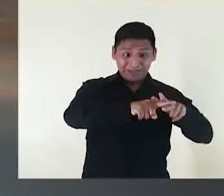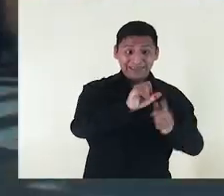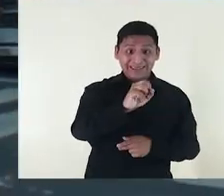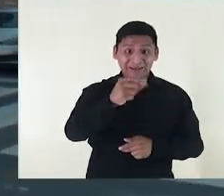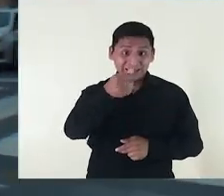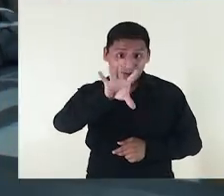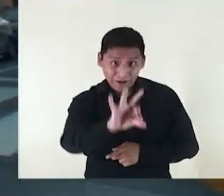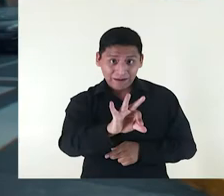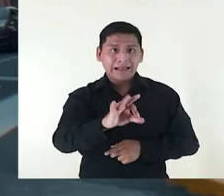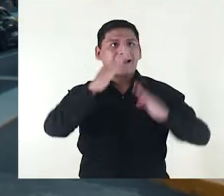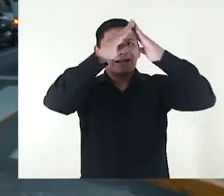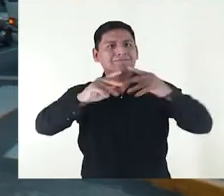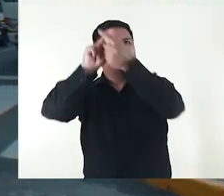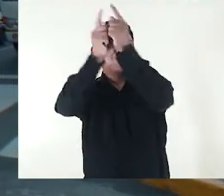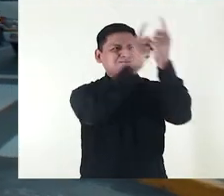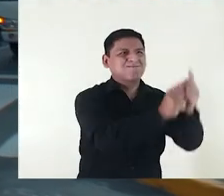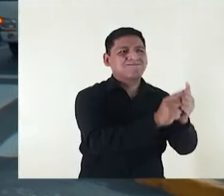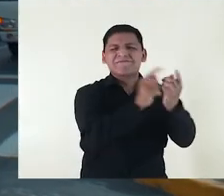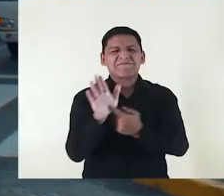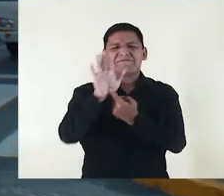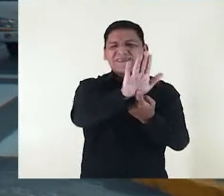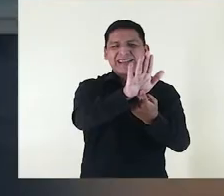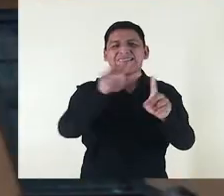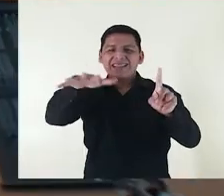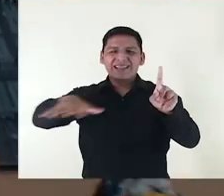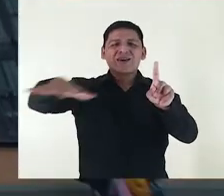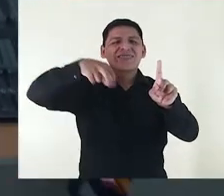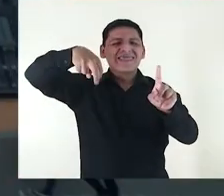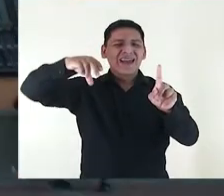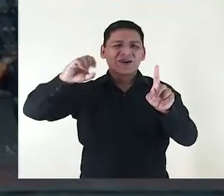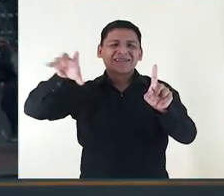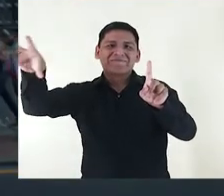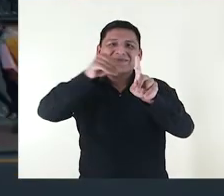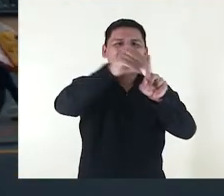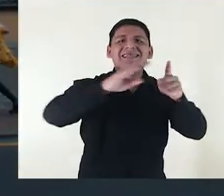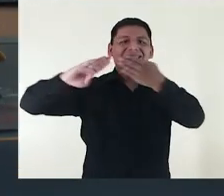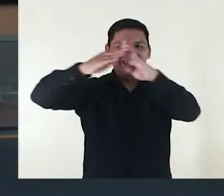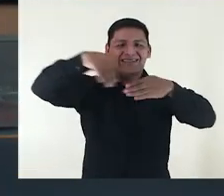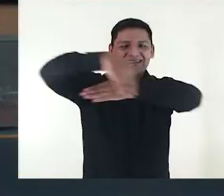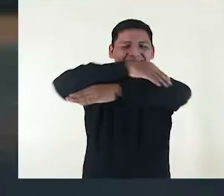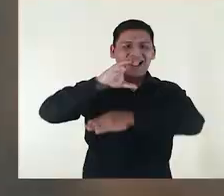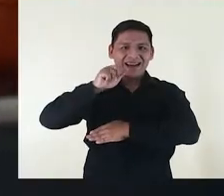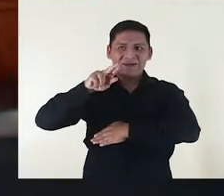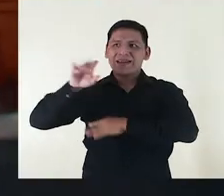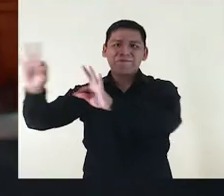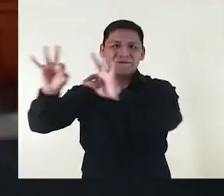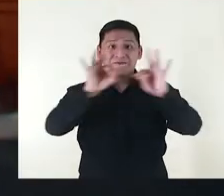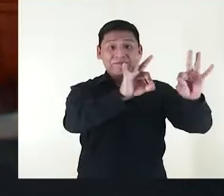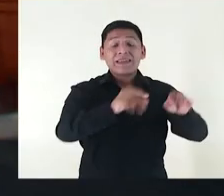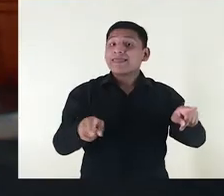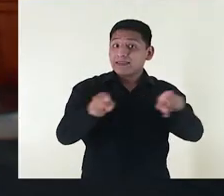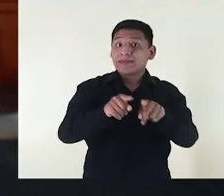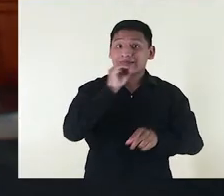principios de este siglo la casa fue refaccionada completamente con el estilo imperante neoclásico como muchas de las casas del Girón Carabaya.